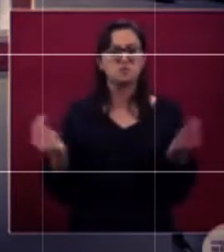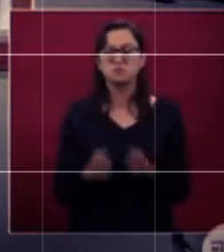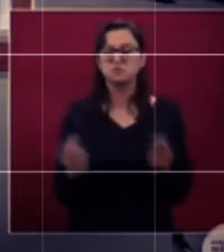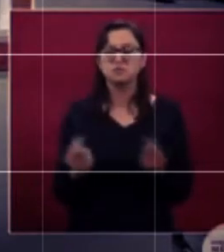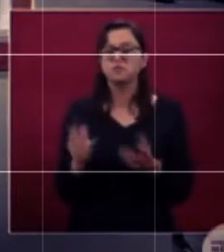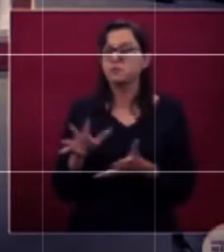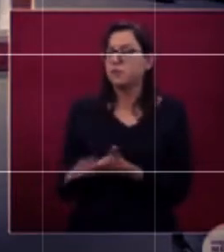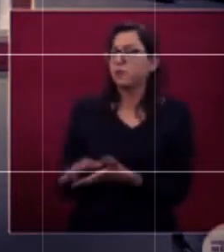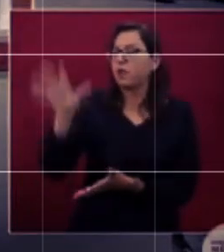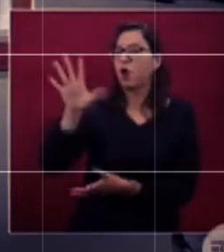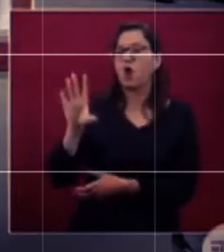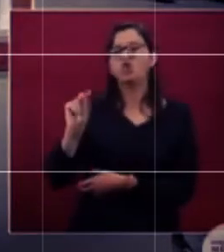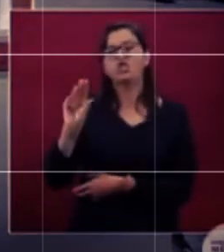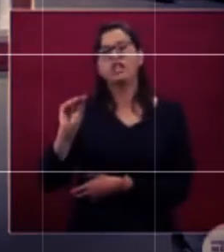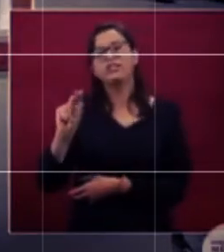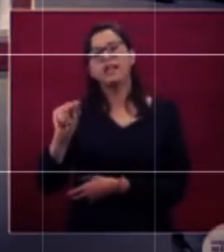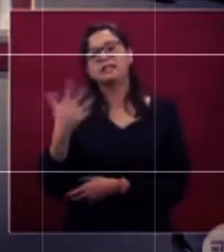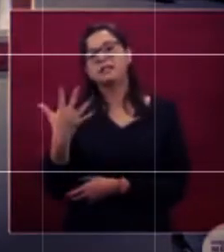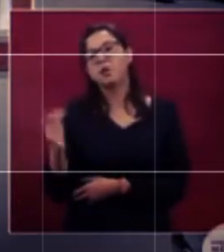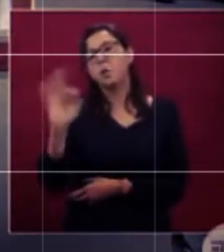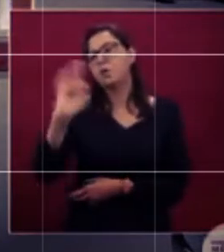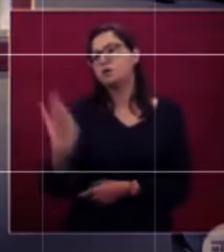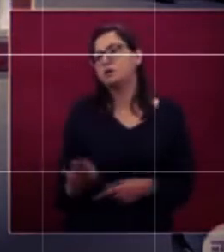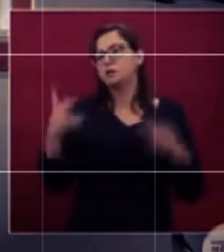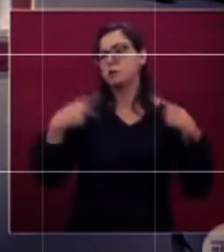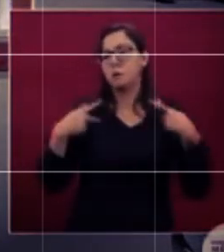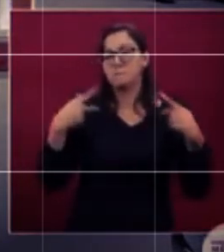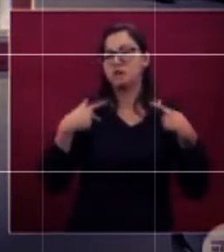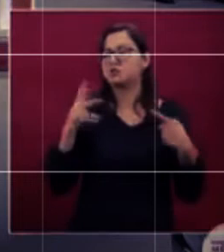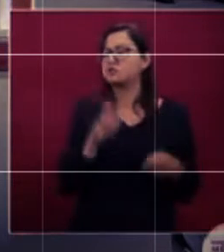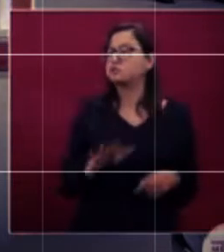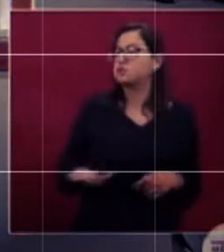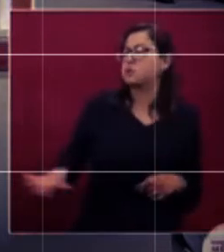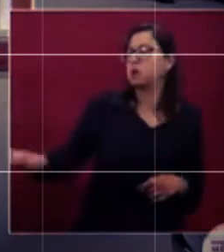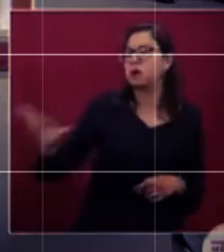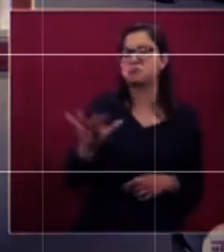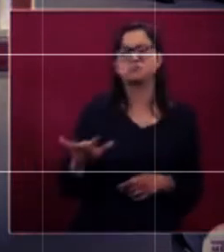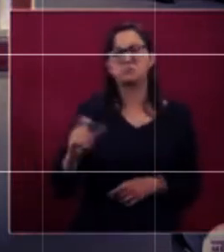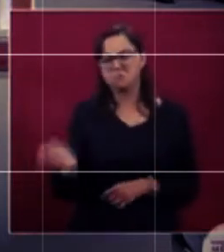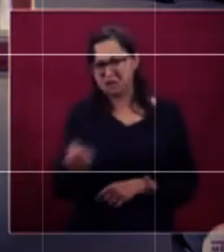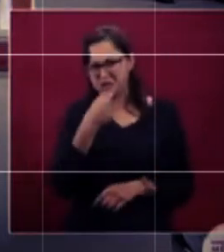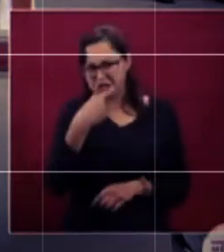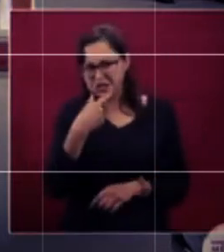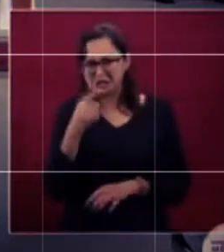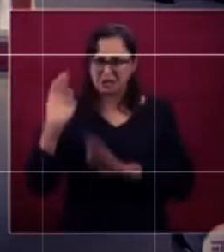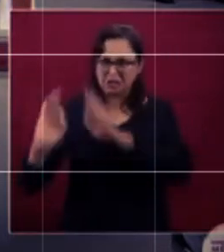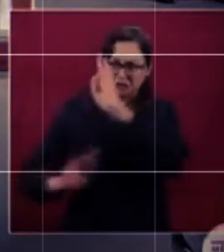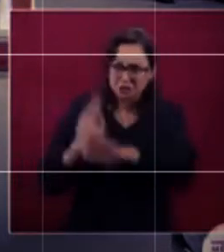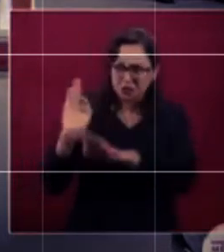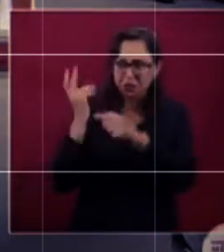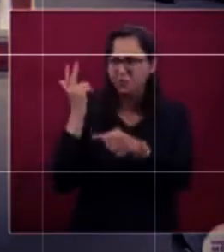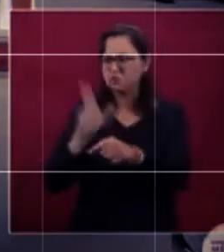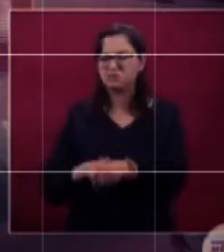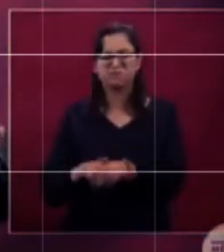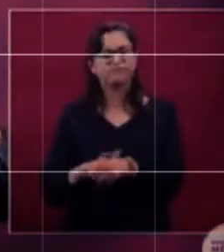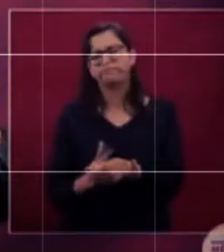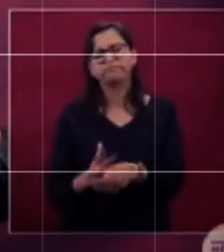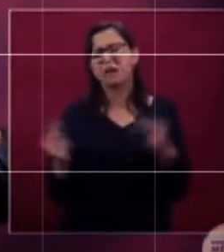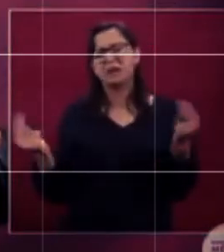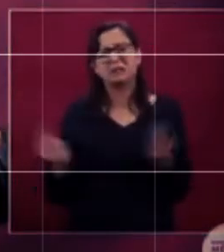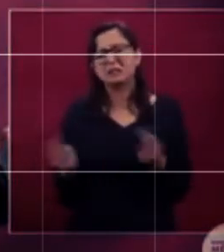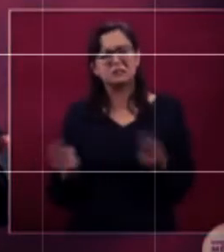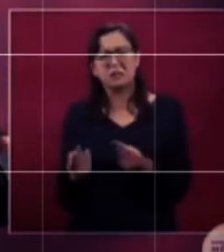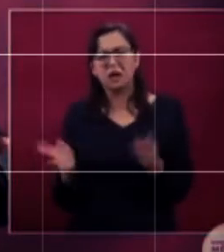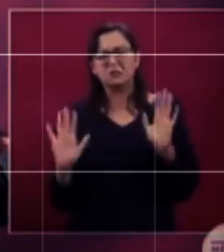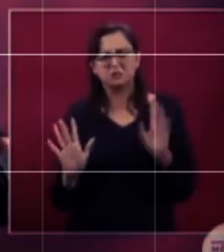hablando arriba del 85%, más de 8 de cada 10, pero personas que tienen 60 o más